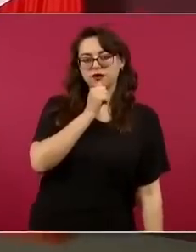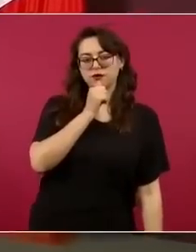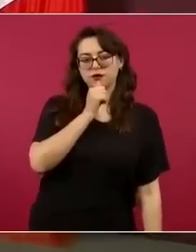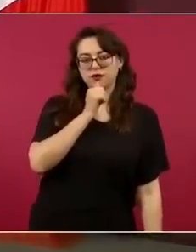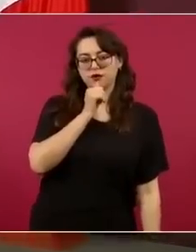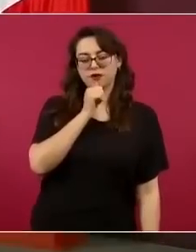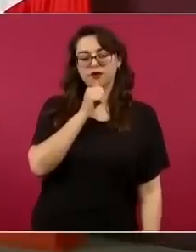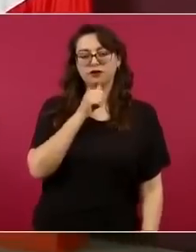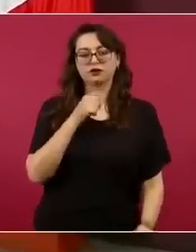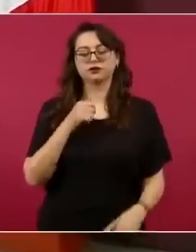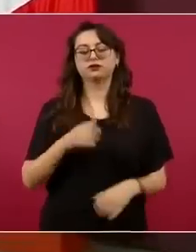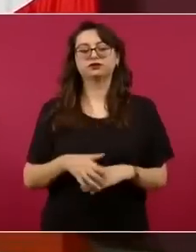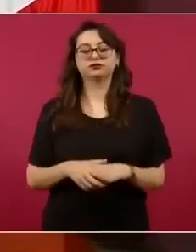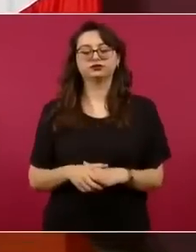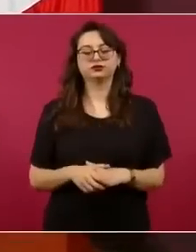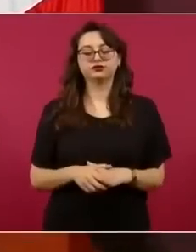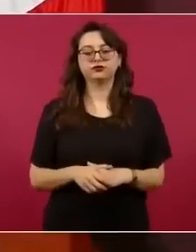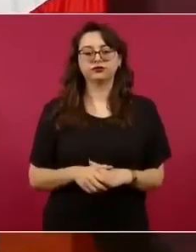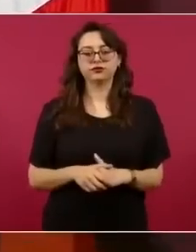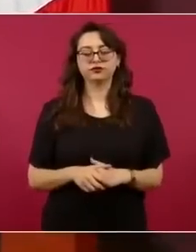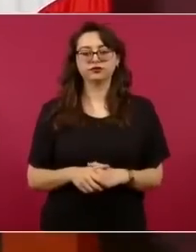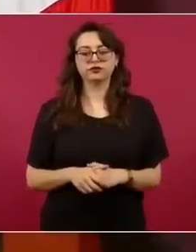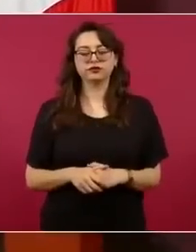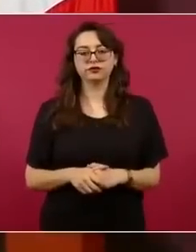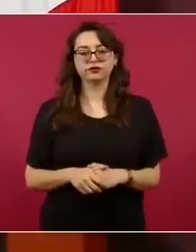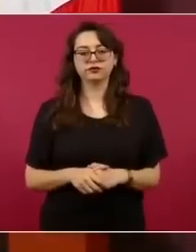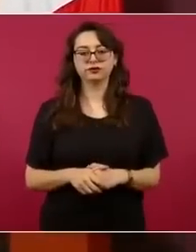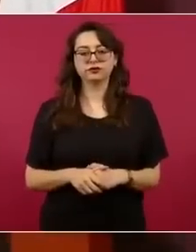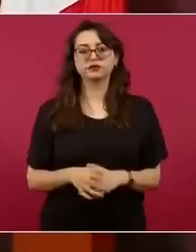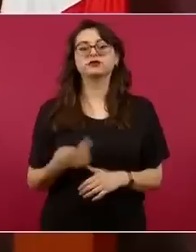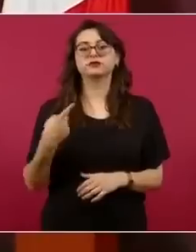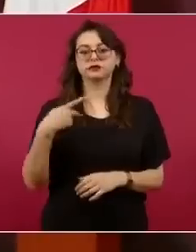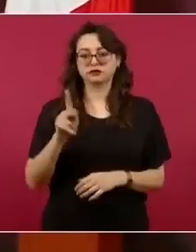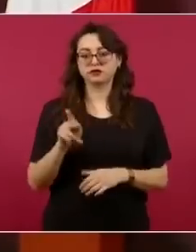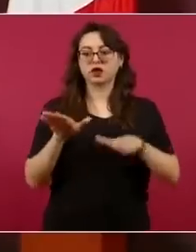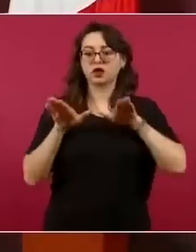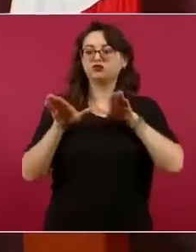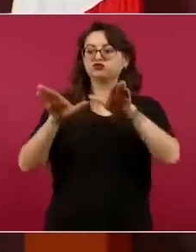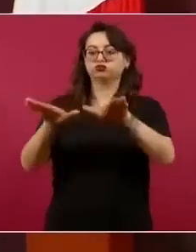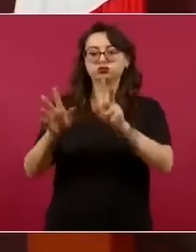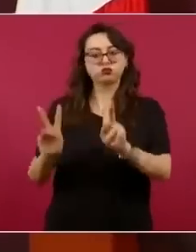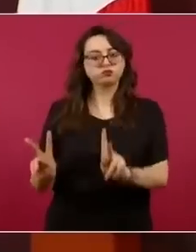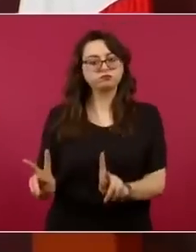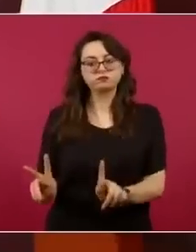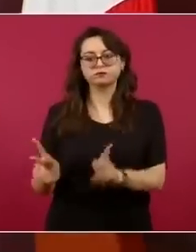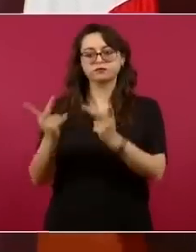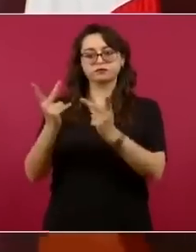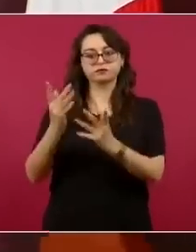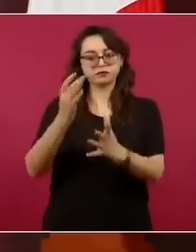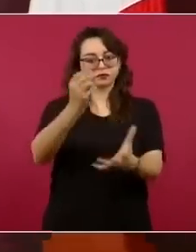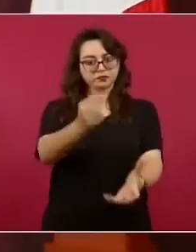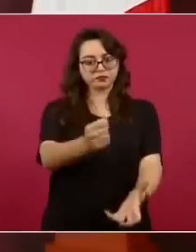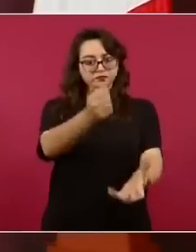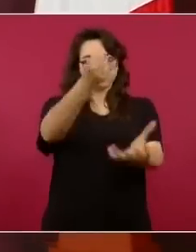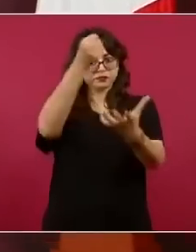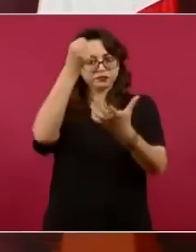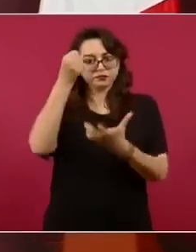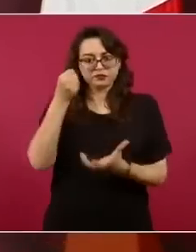ese recurso se va a destinar para